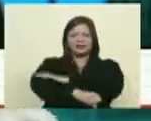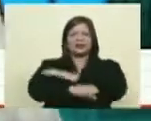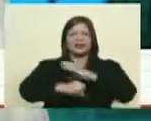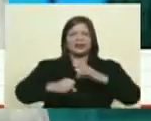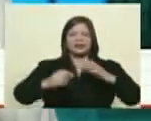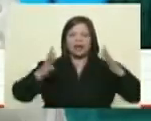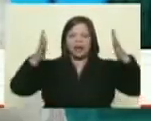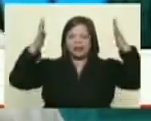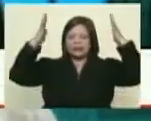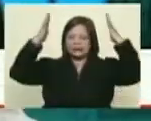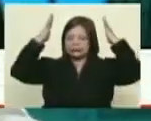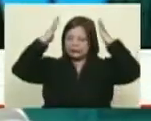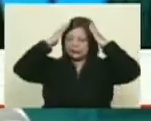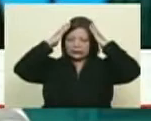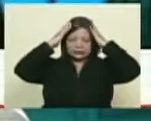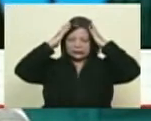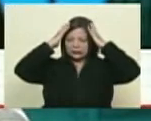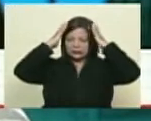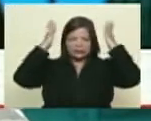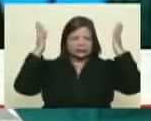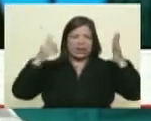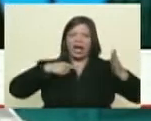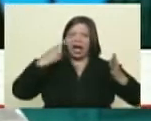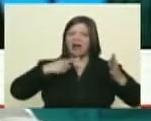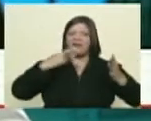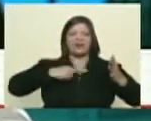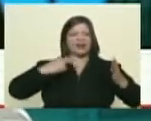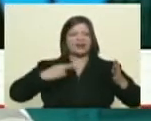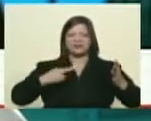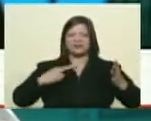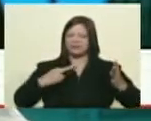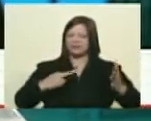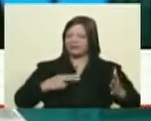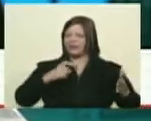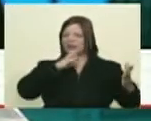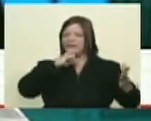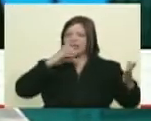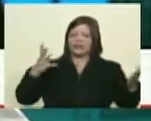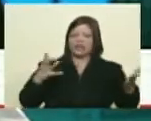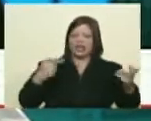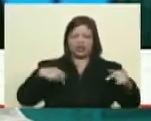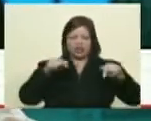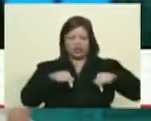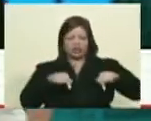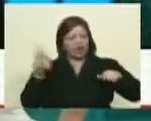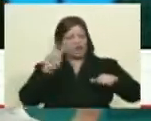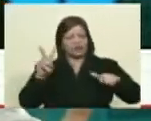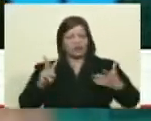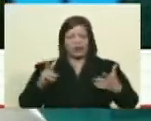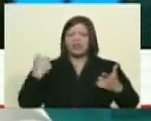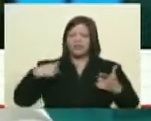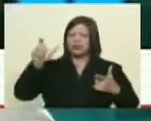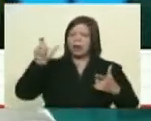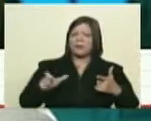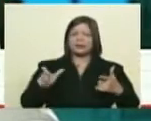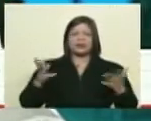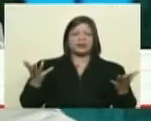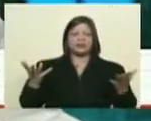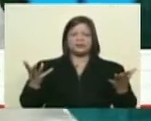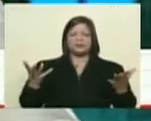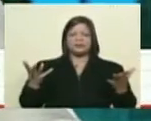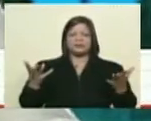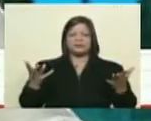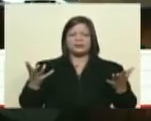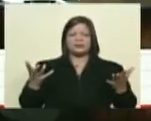manos a la cabeza y me dice uy, es que ha sido a hablar de una realidad que es súper compleja nosotros allí tenemos a una persona que bueno, en fin es